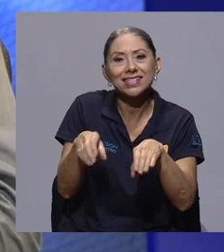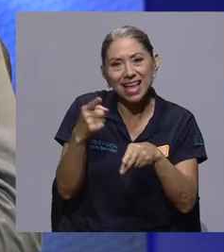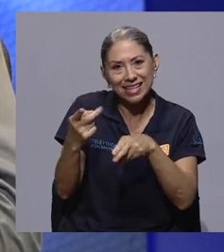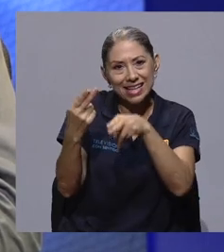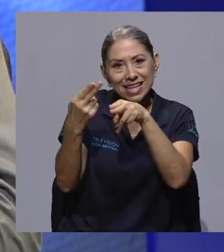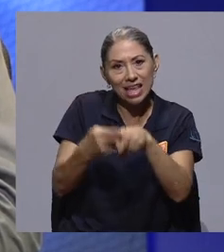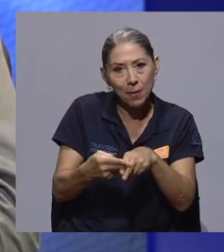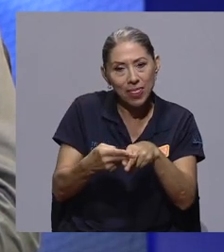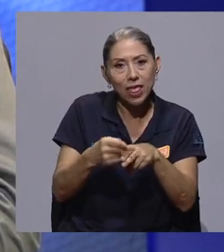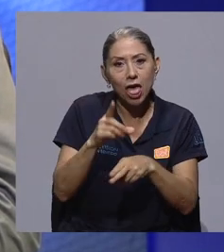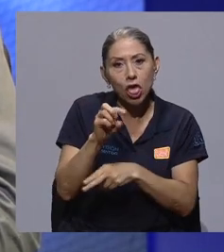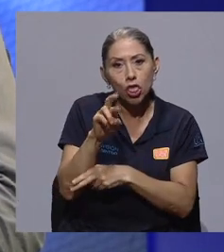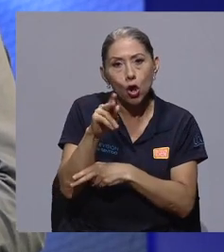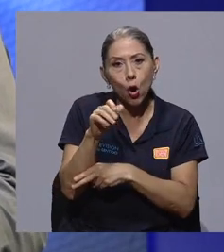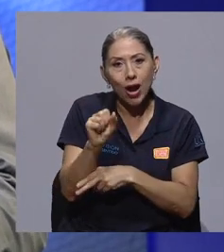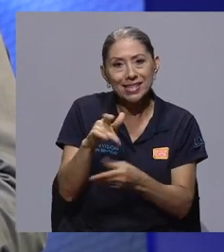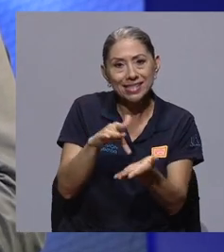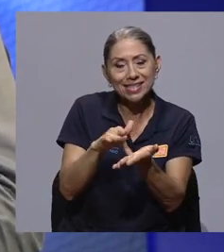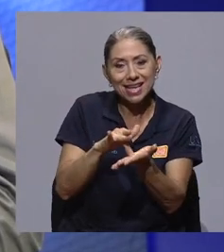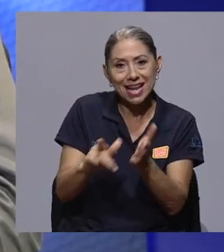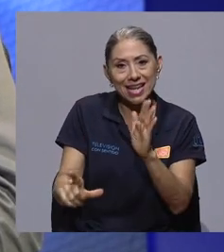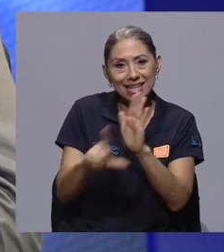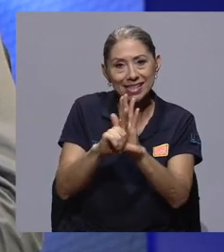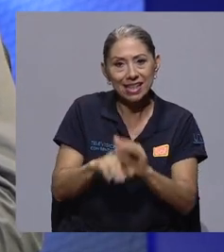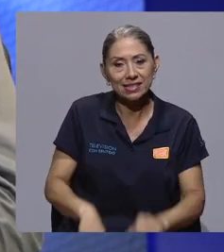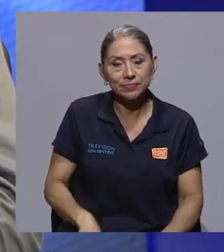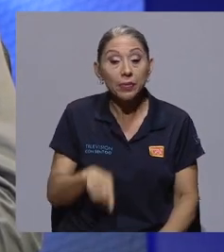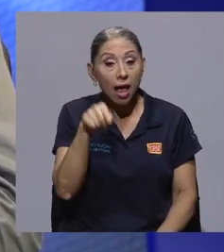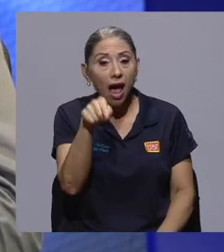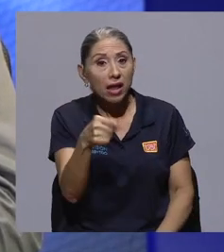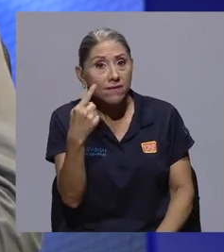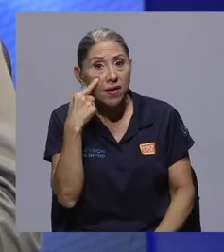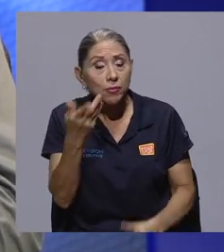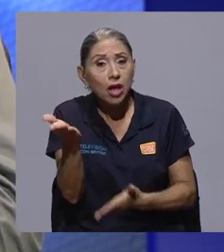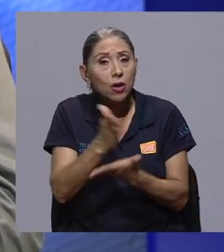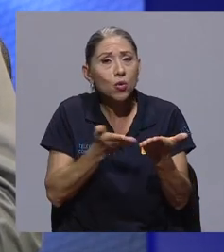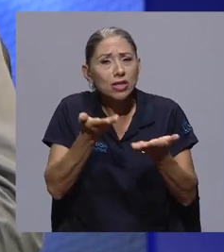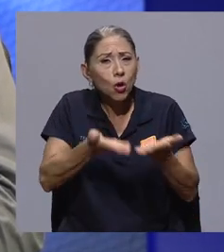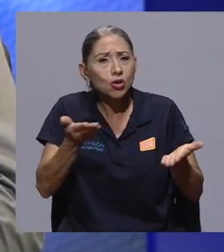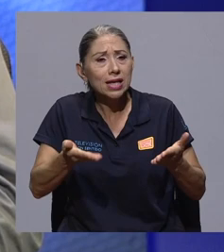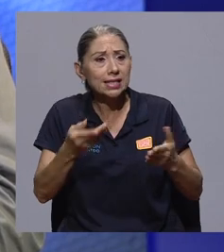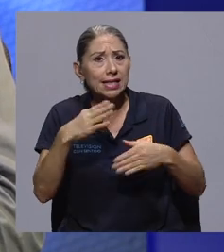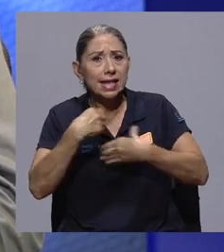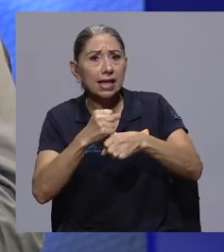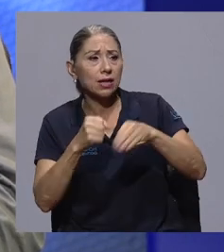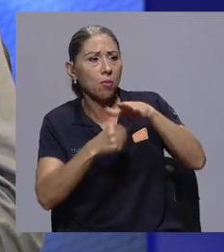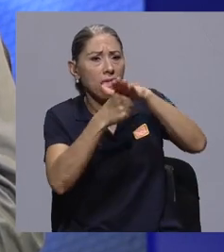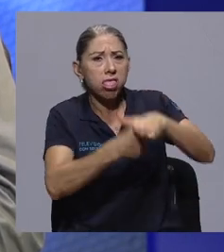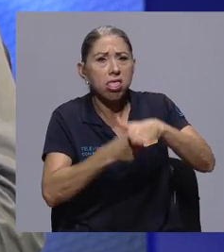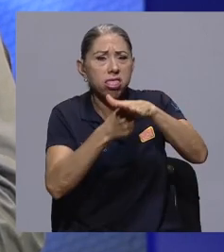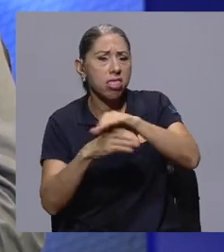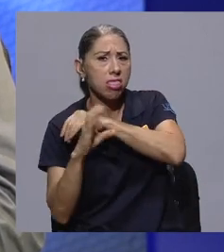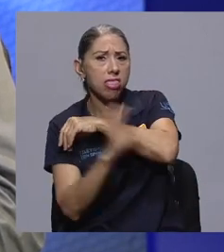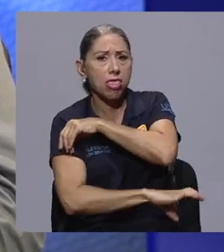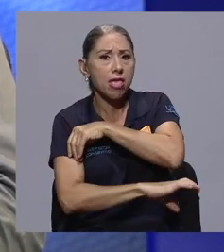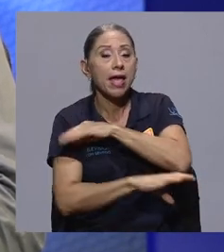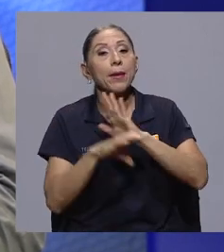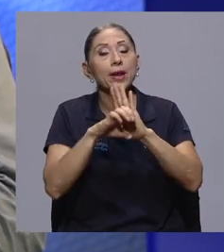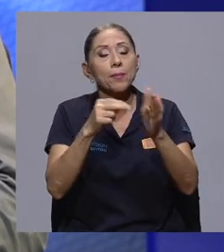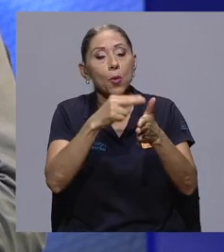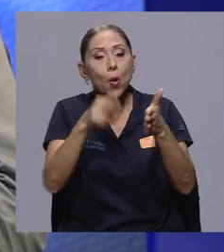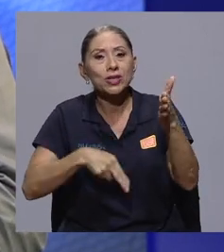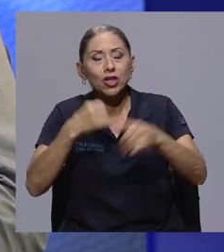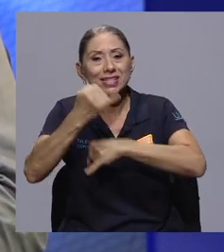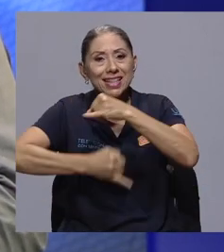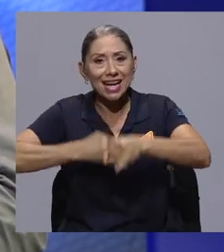ilícitas. En todo este marco lo que vemos es que hay prácticas que suelen ser muy punitivas y muy represivas. Las